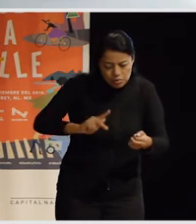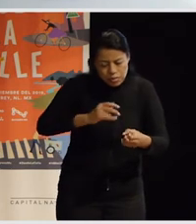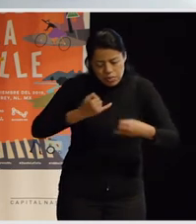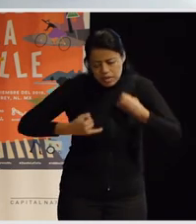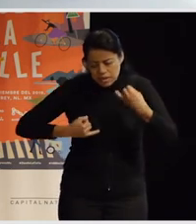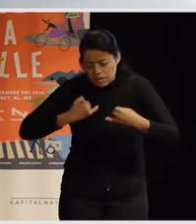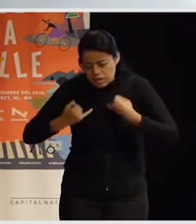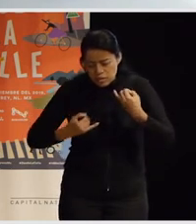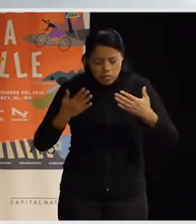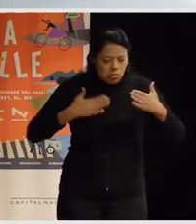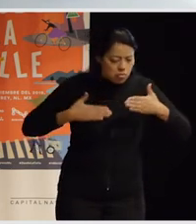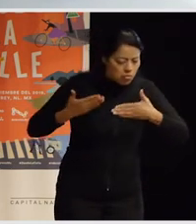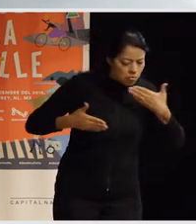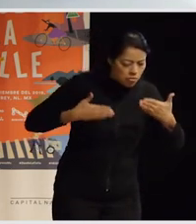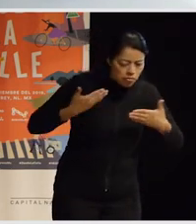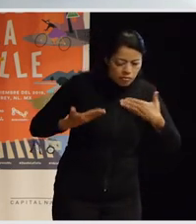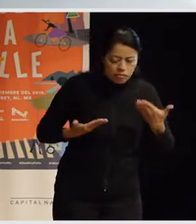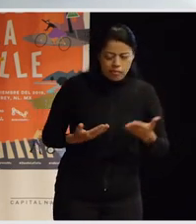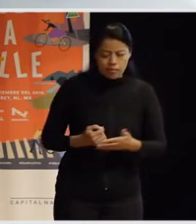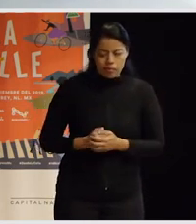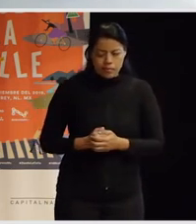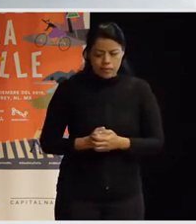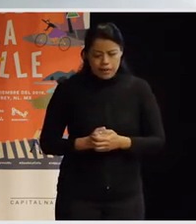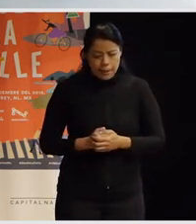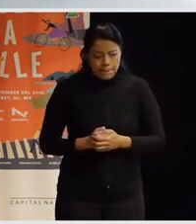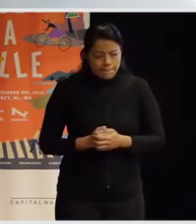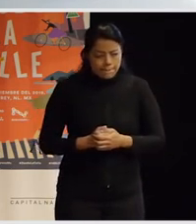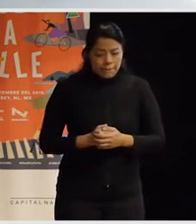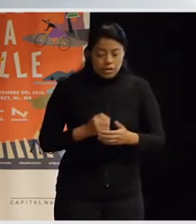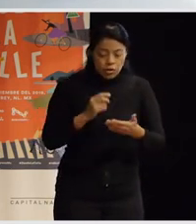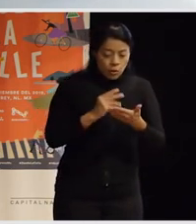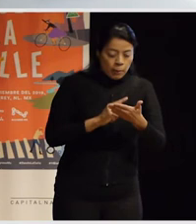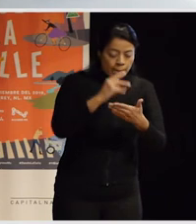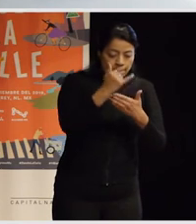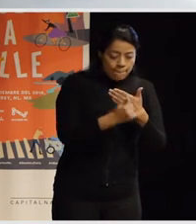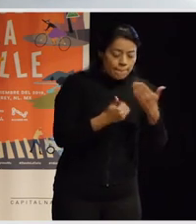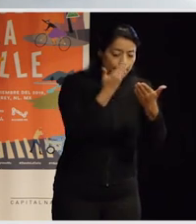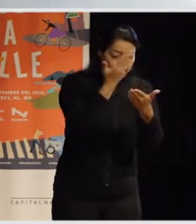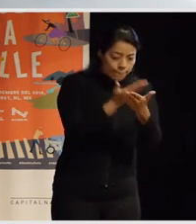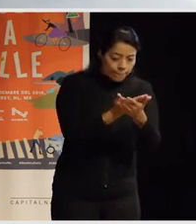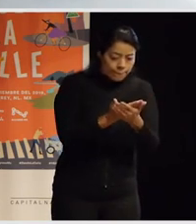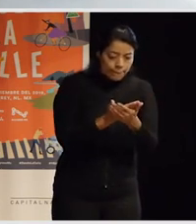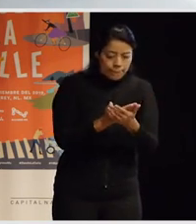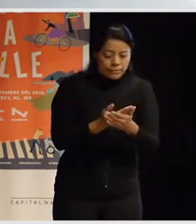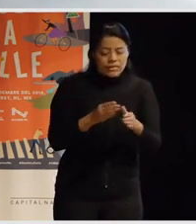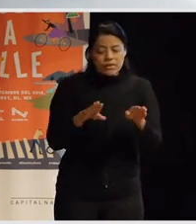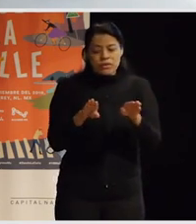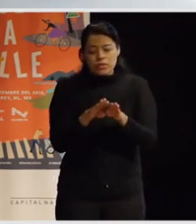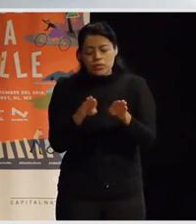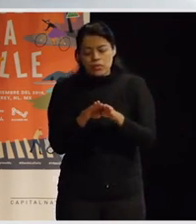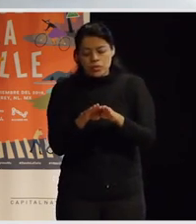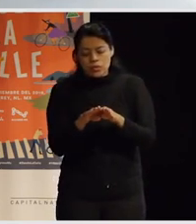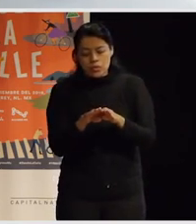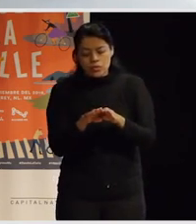o sea, y de ahí, por ejemplo, una de las claves o una de las, sí, una de las claves del proyecto de nuestra propuesta fue cómo incidir en la autonomía, sobre todo